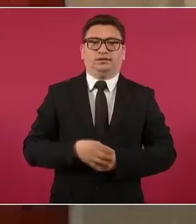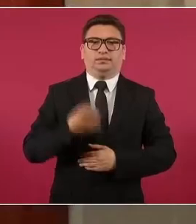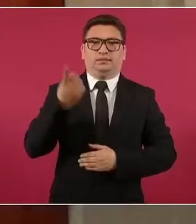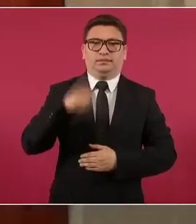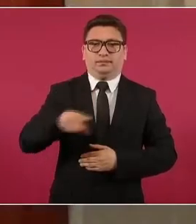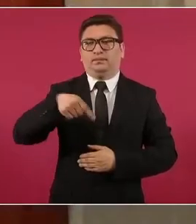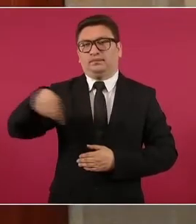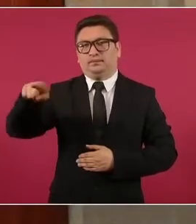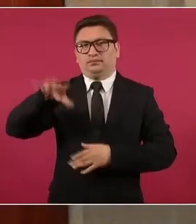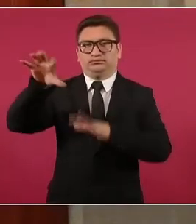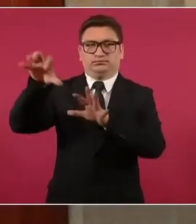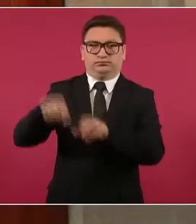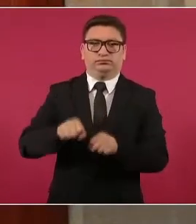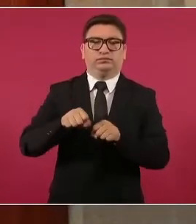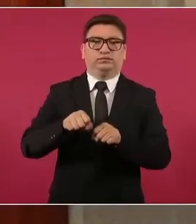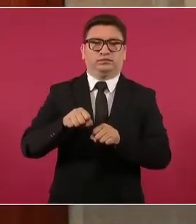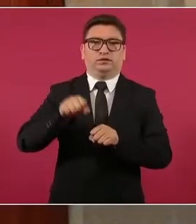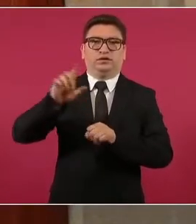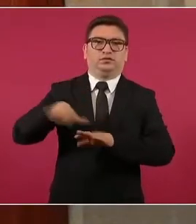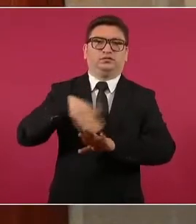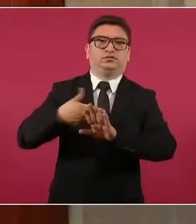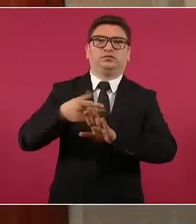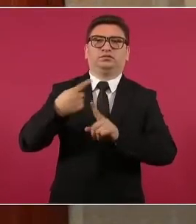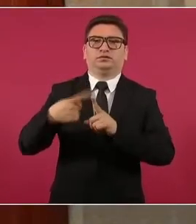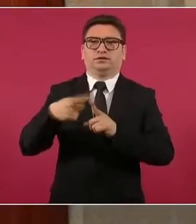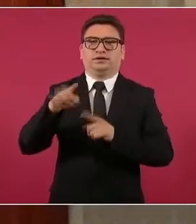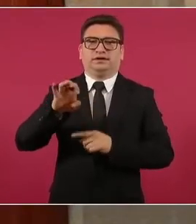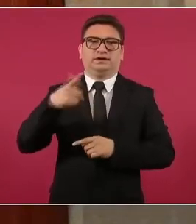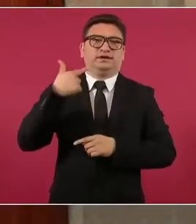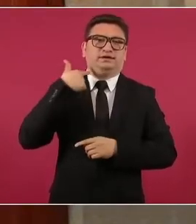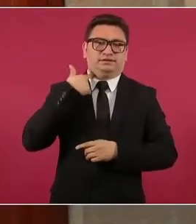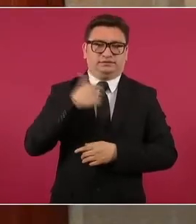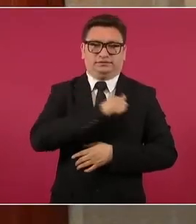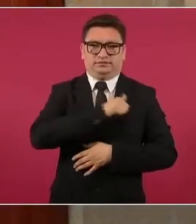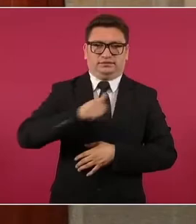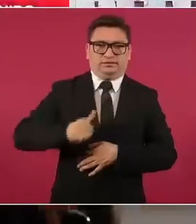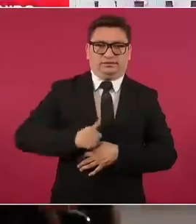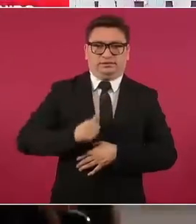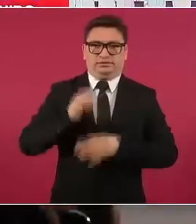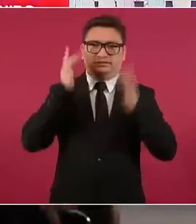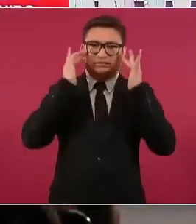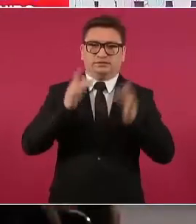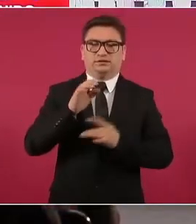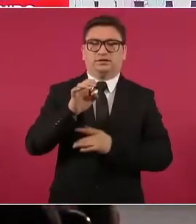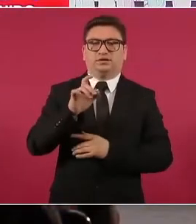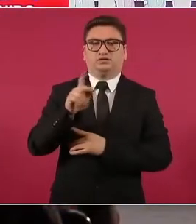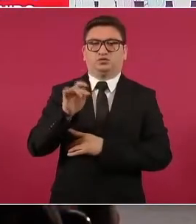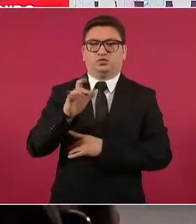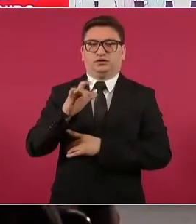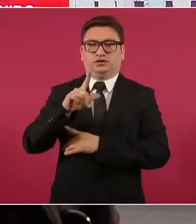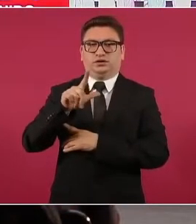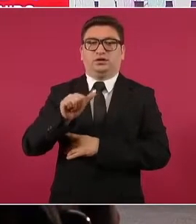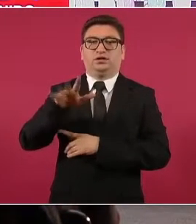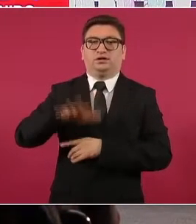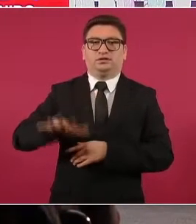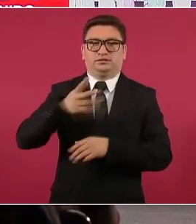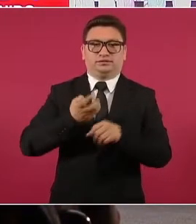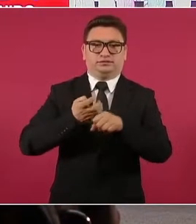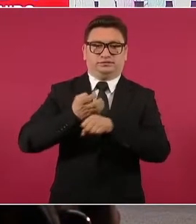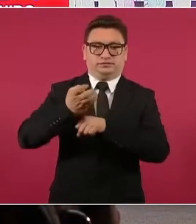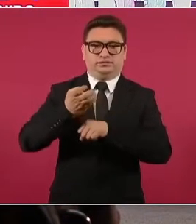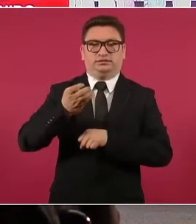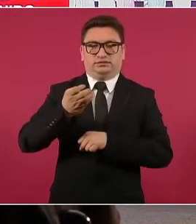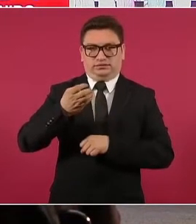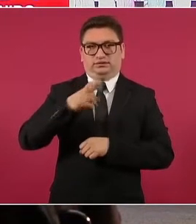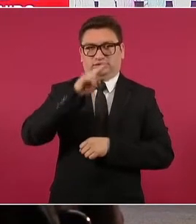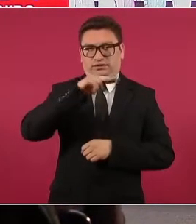aprehensión en contra del exalcalde de Santiago Iscuintla en el estado de